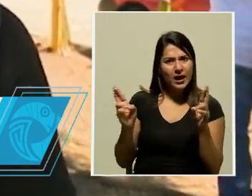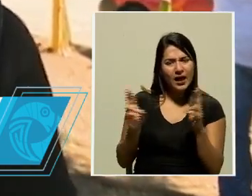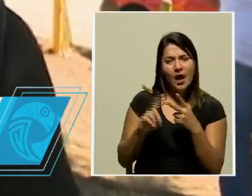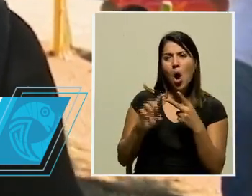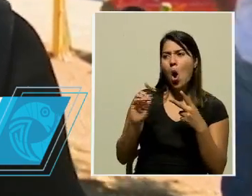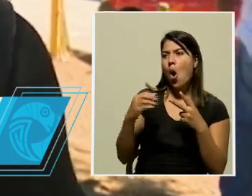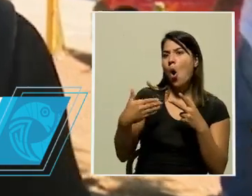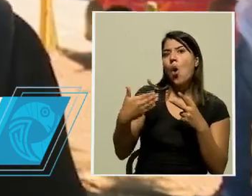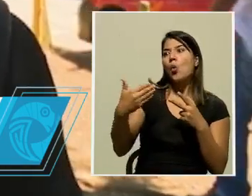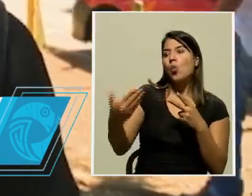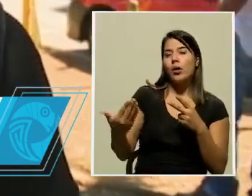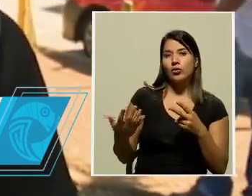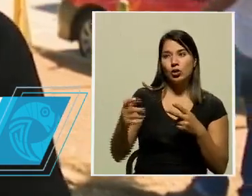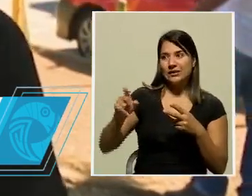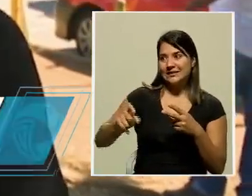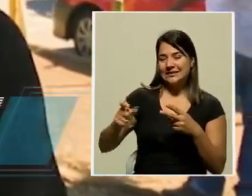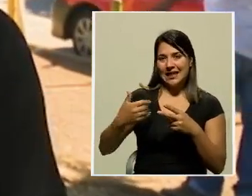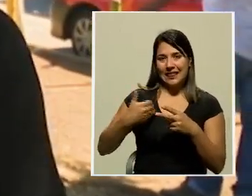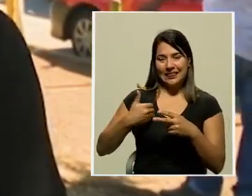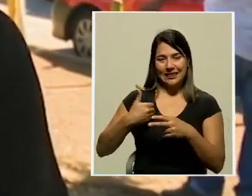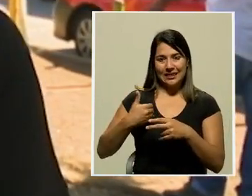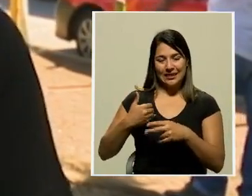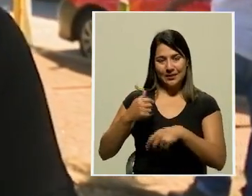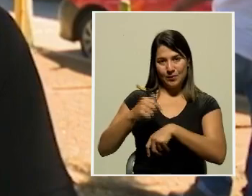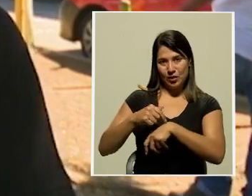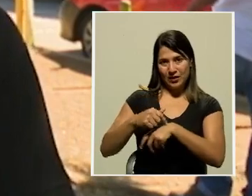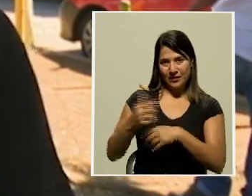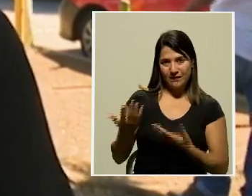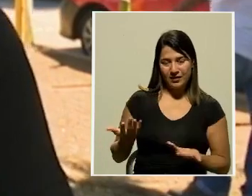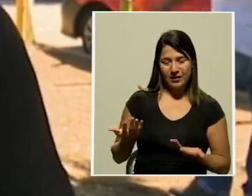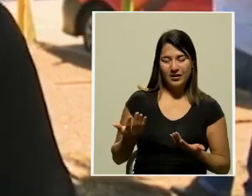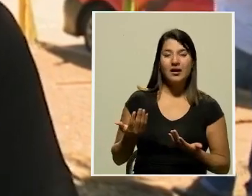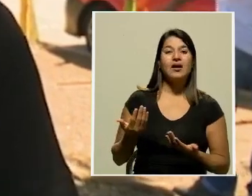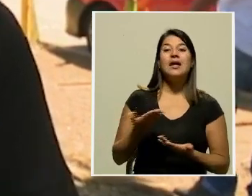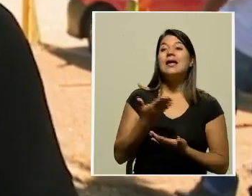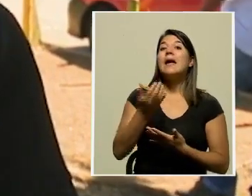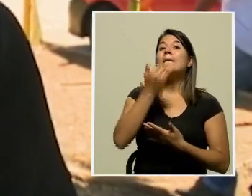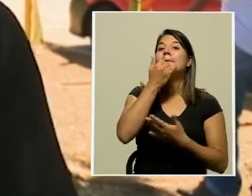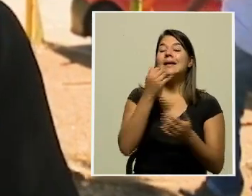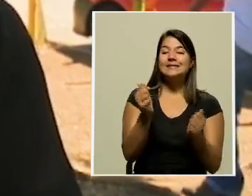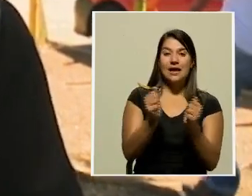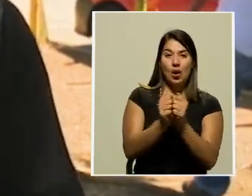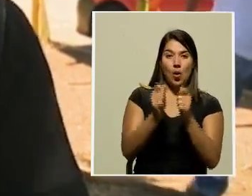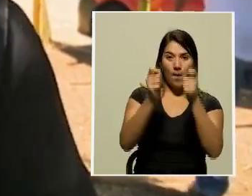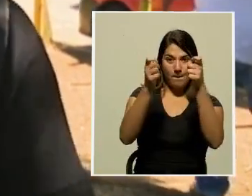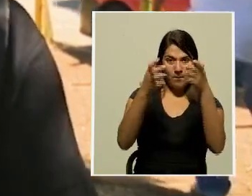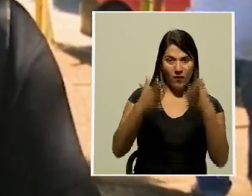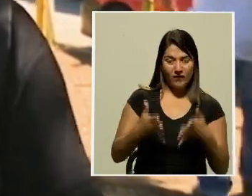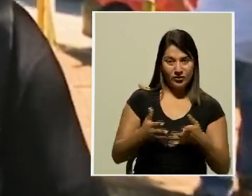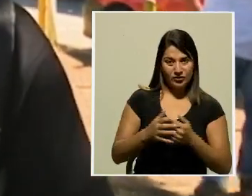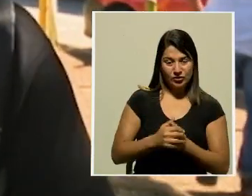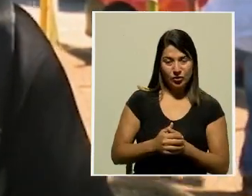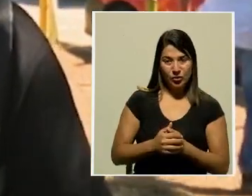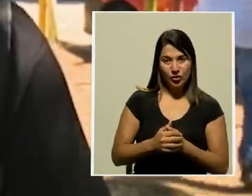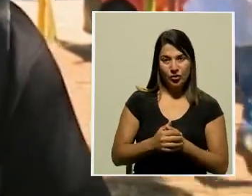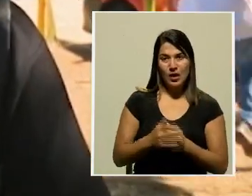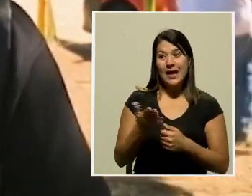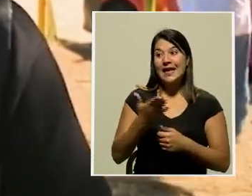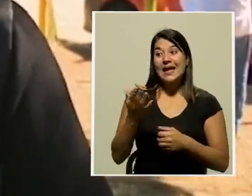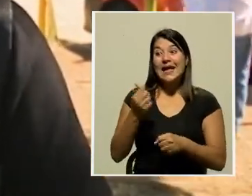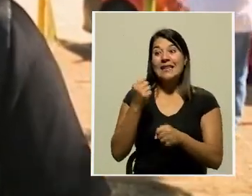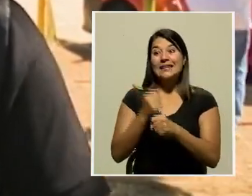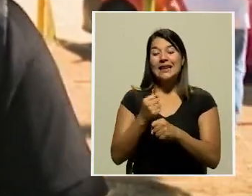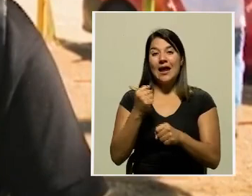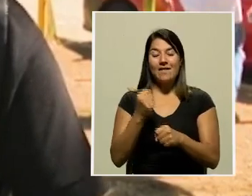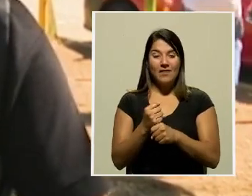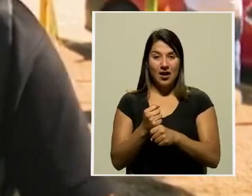momento de espacio que ellos tienen? ¿Qué va pasar inclusive dentro del maestro? ¿Qué trabajo puede tener el